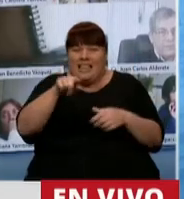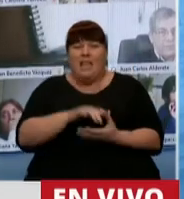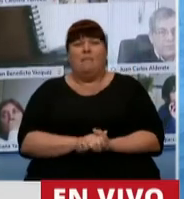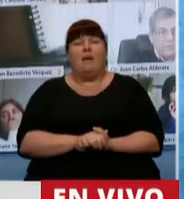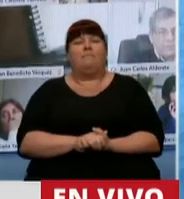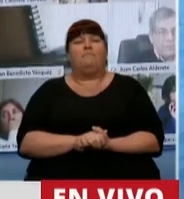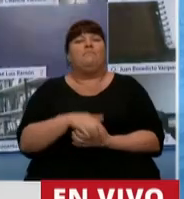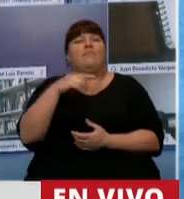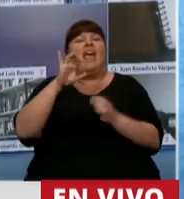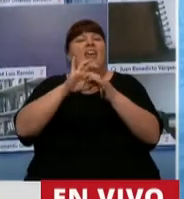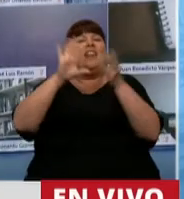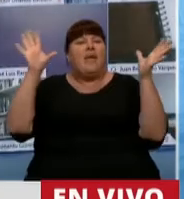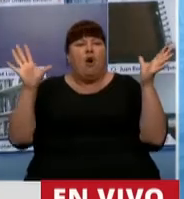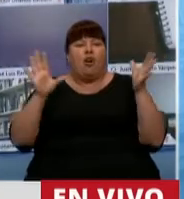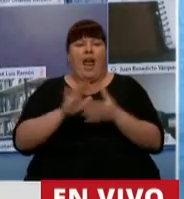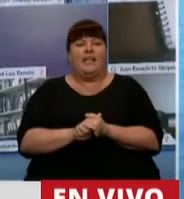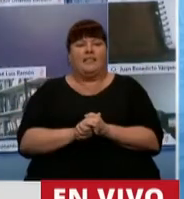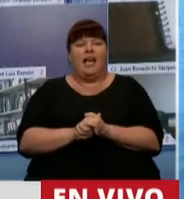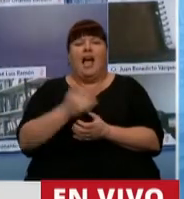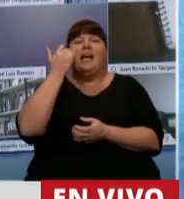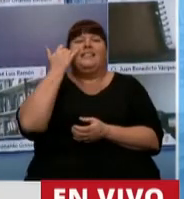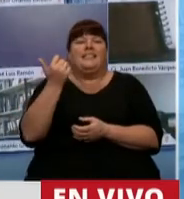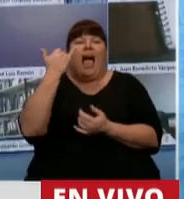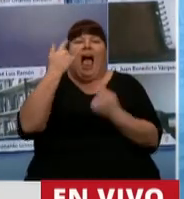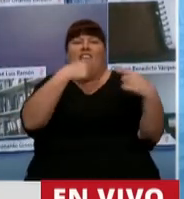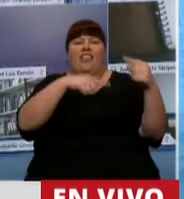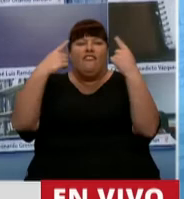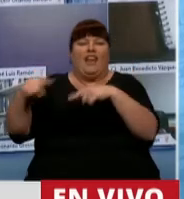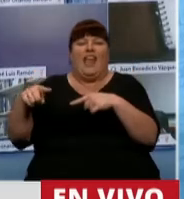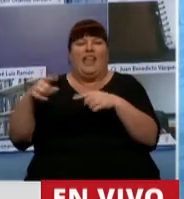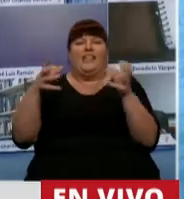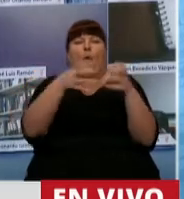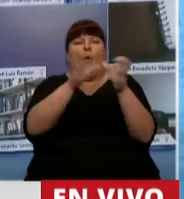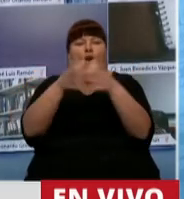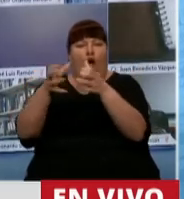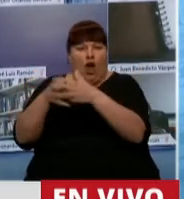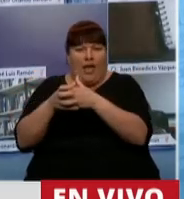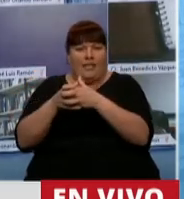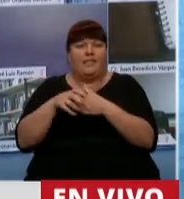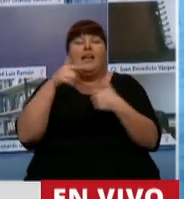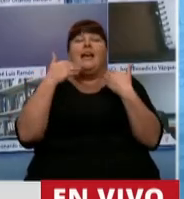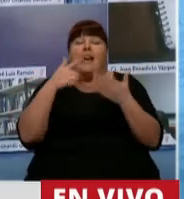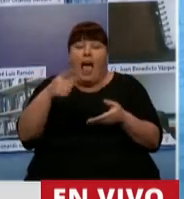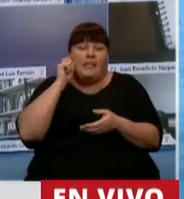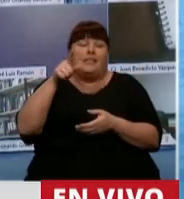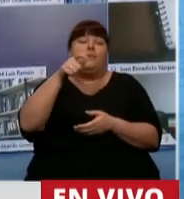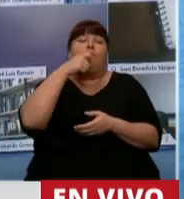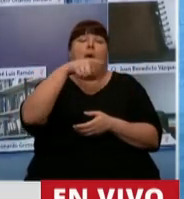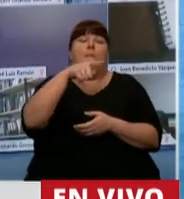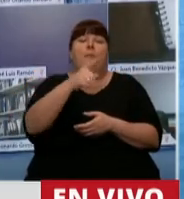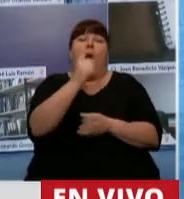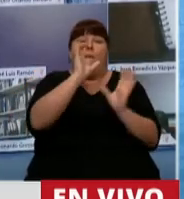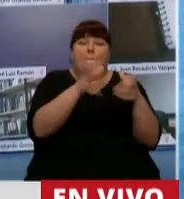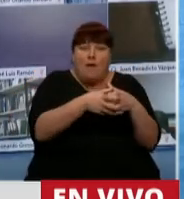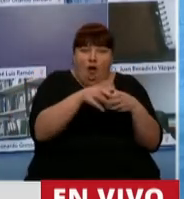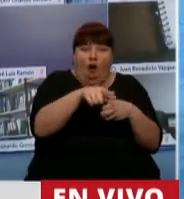que para eso la democracia ha marcado las diferencias de los distintos bloques y ha permitido que en este caso la primera